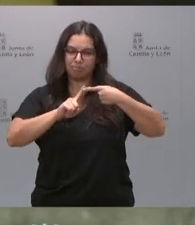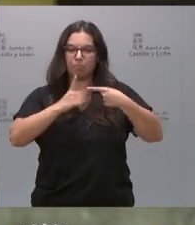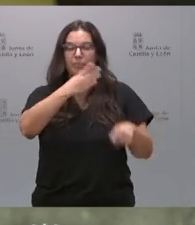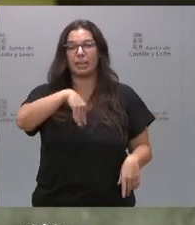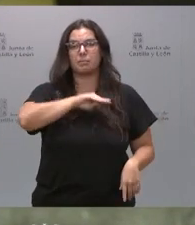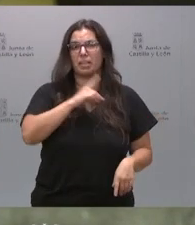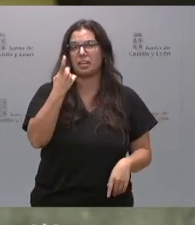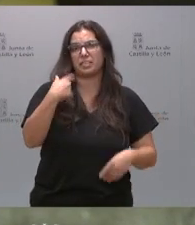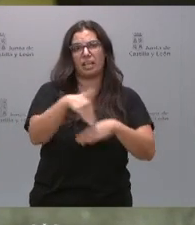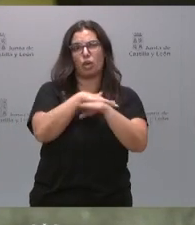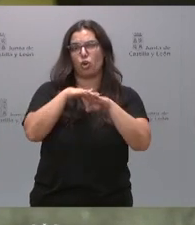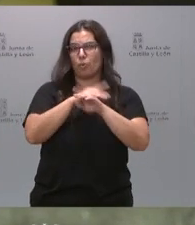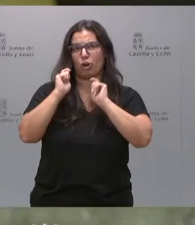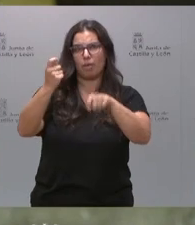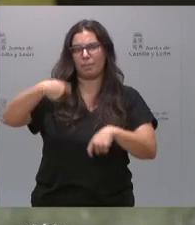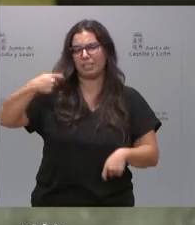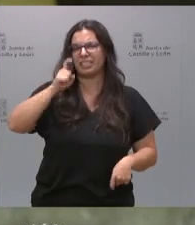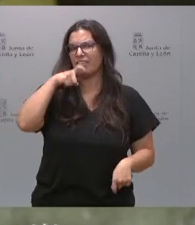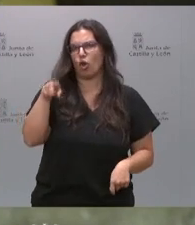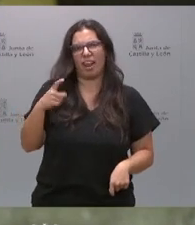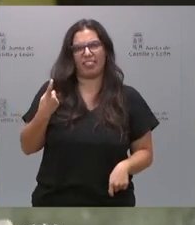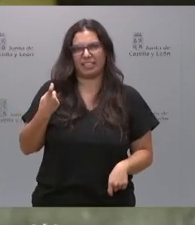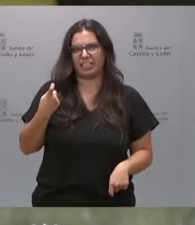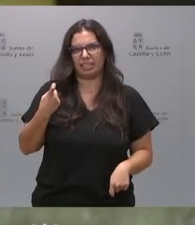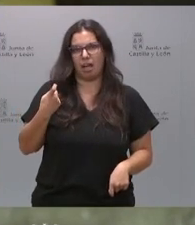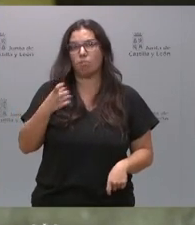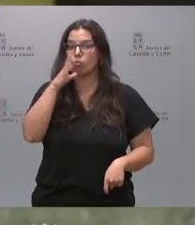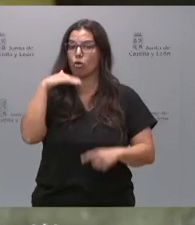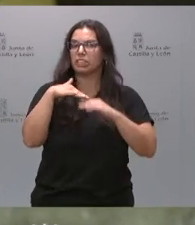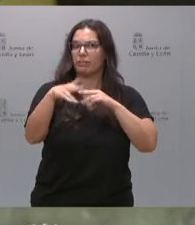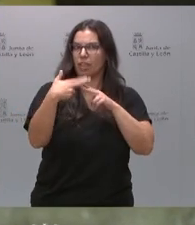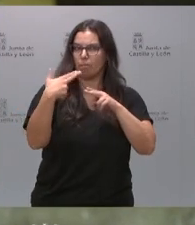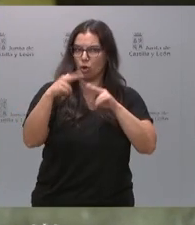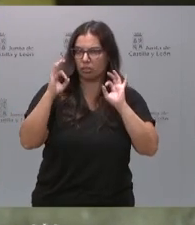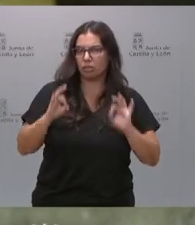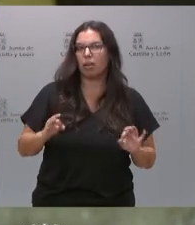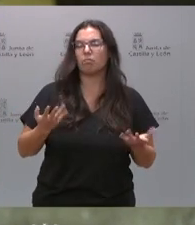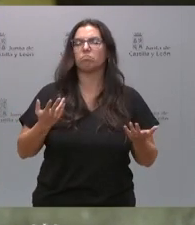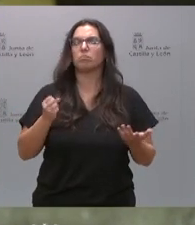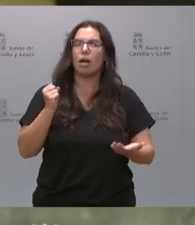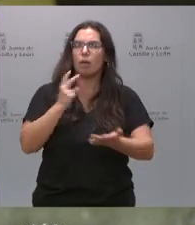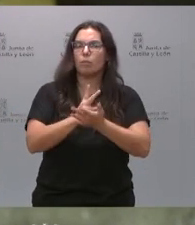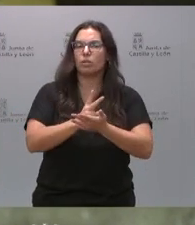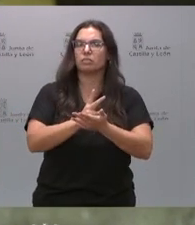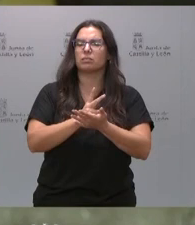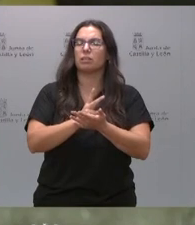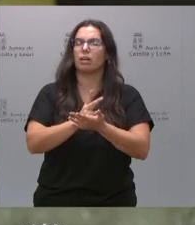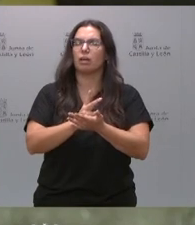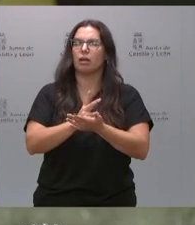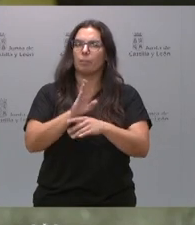necesita un gobierno presidido por Feijóo. Daría estabilidad política, apostaría por el